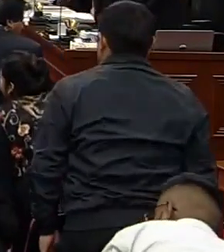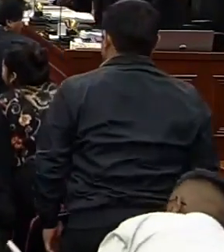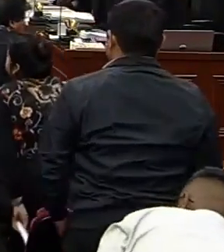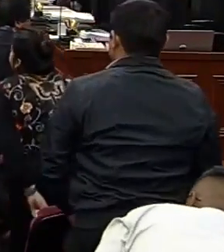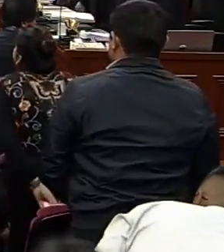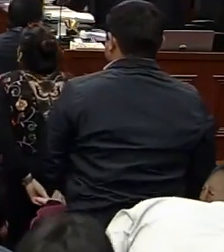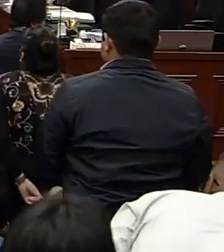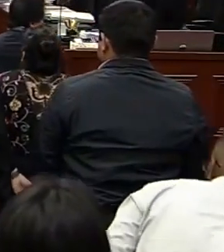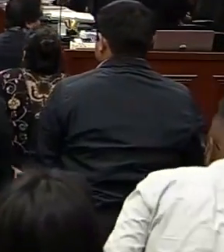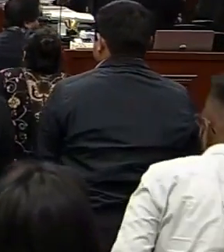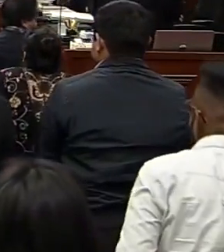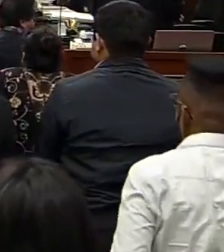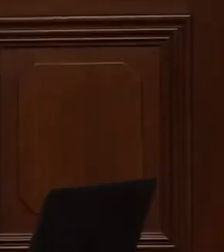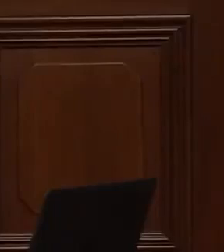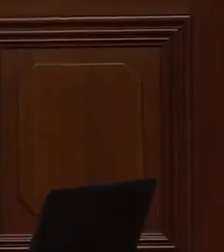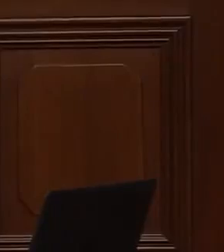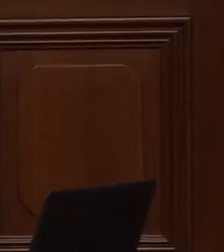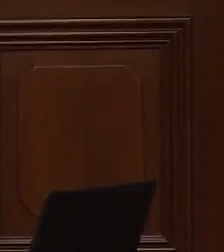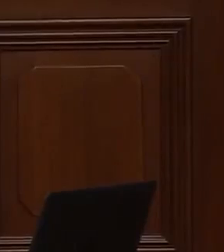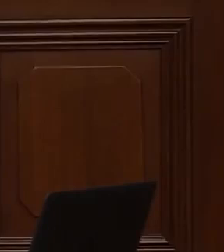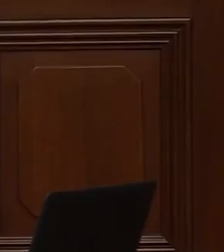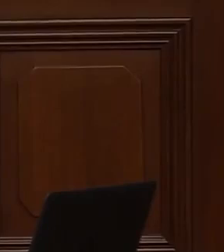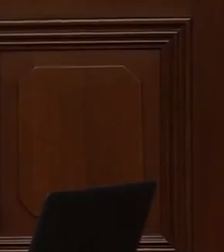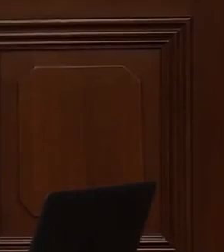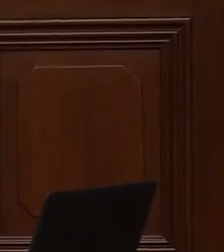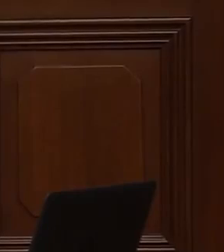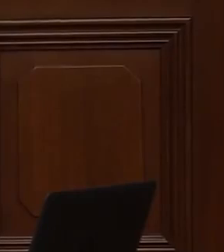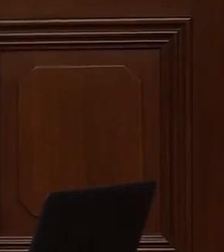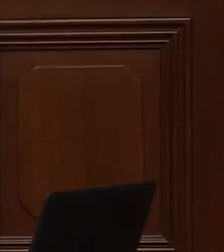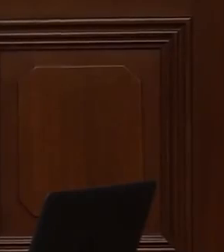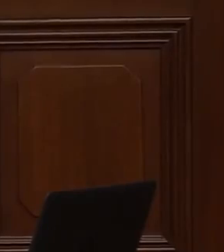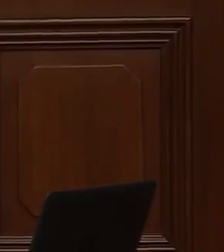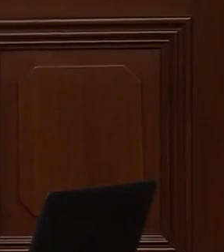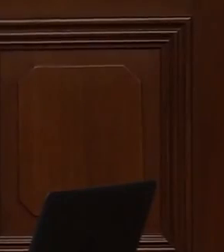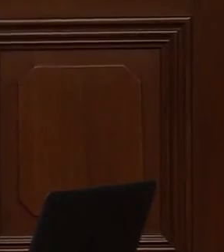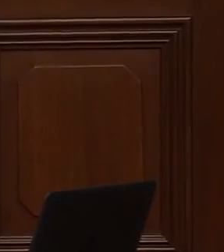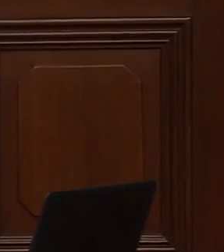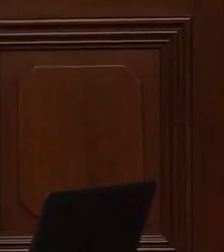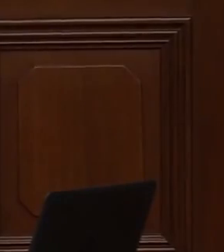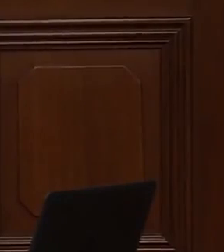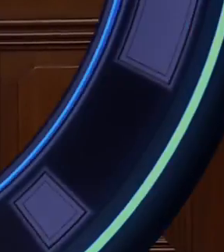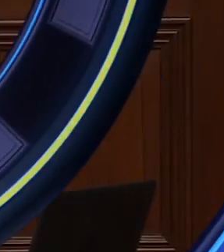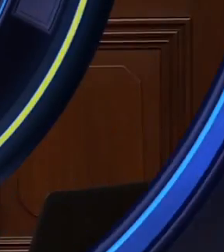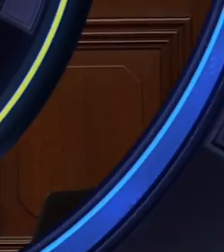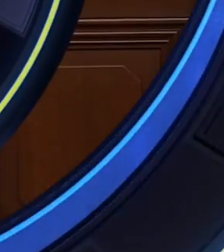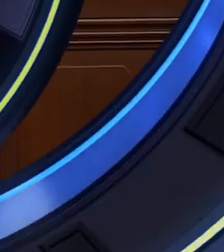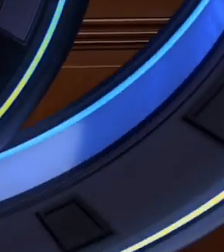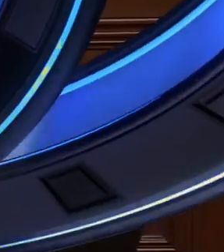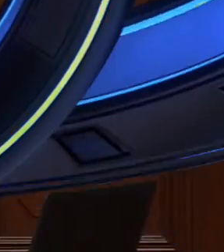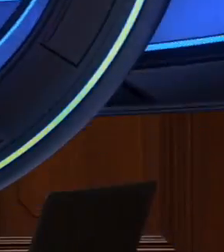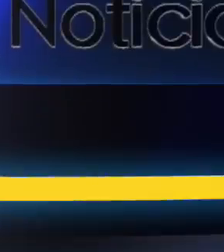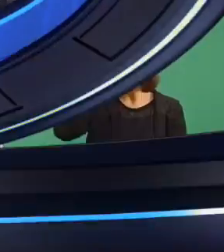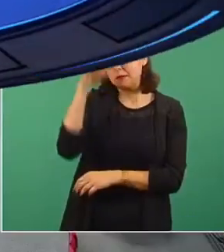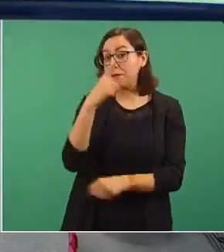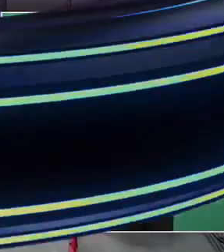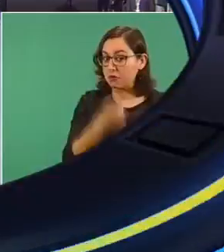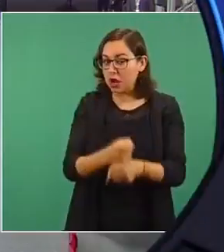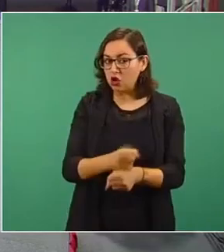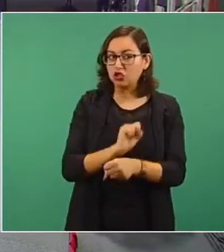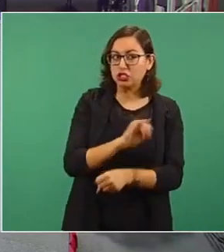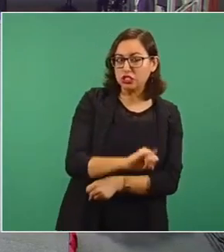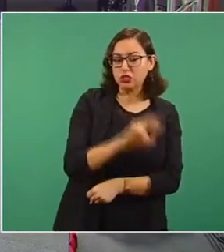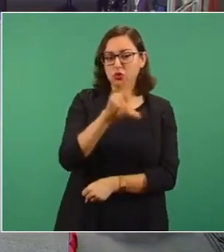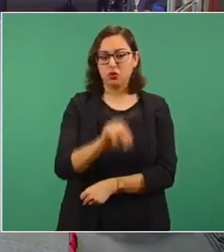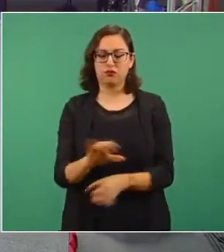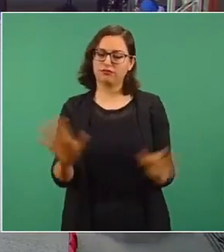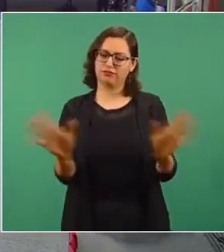Freno a Ley Eléctrica sea una amenaza, haciendo especial énfasis en los jueces que brindan amparos ante dichas reformas. Van